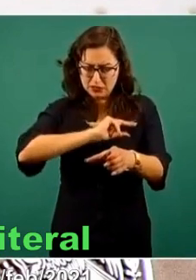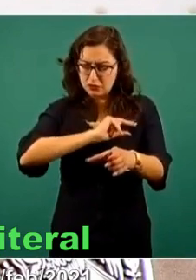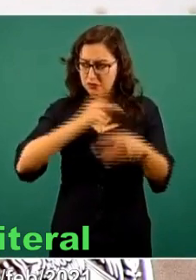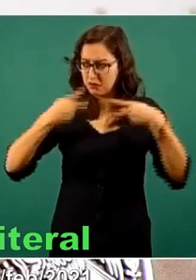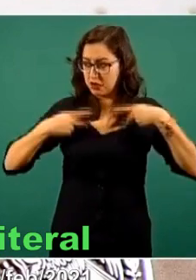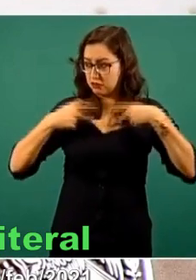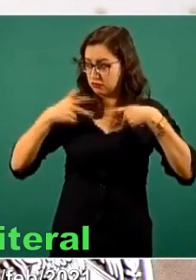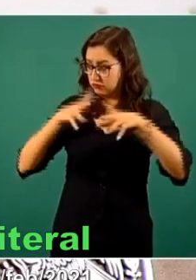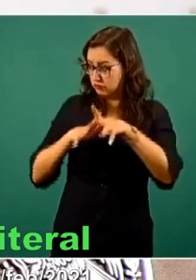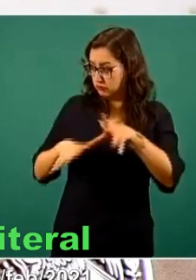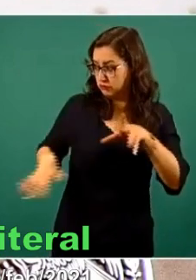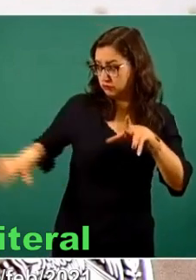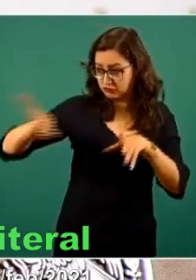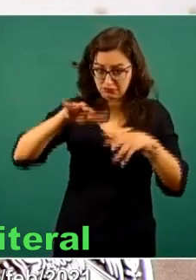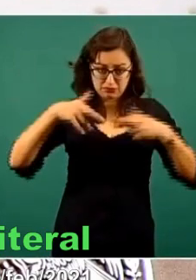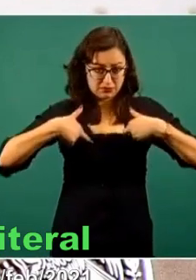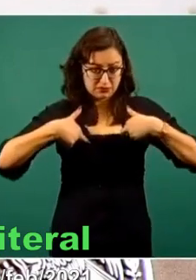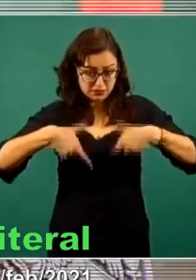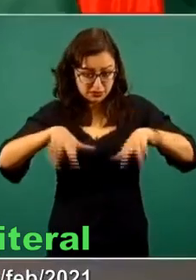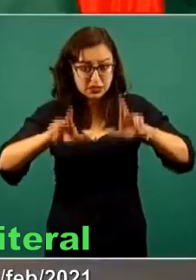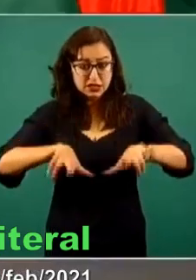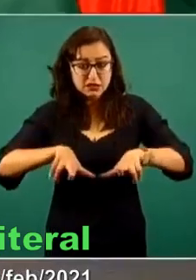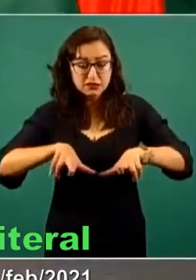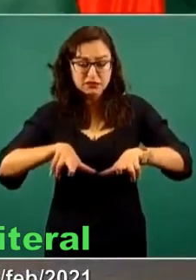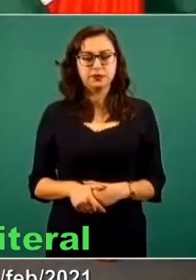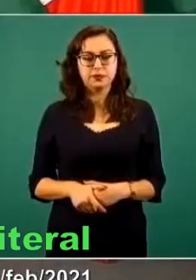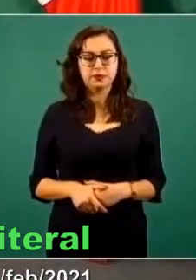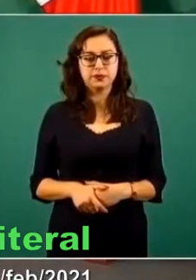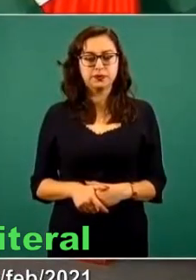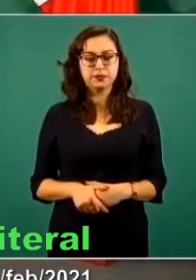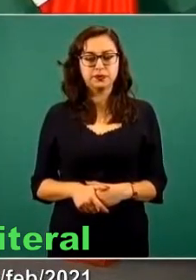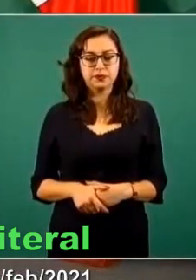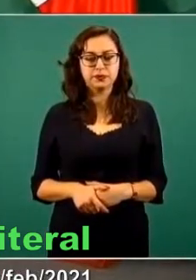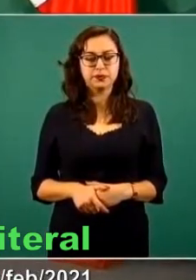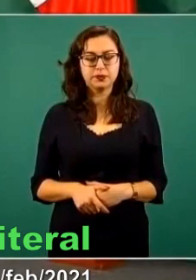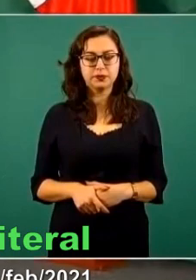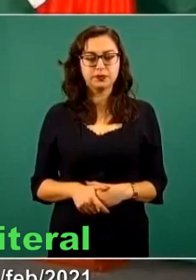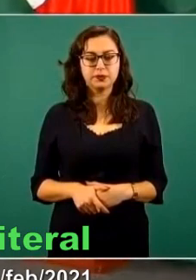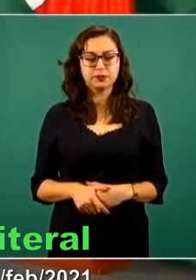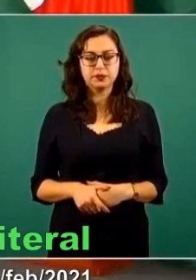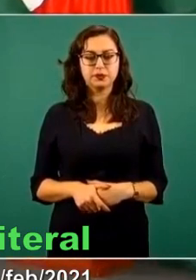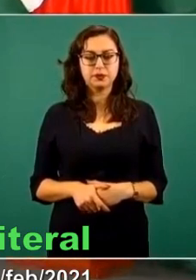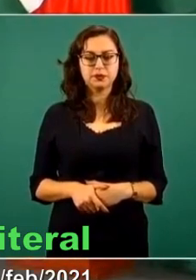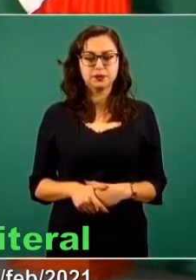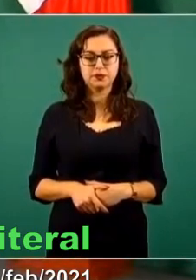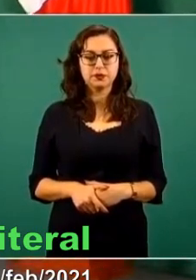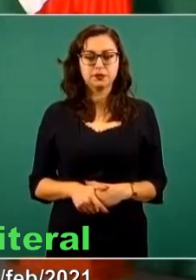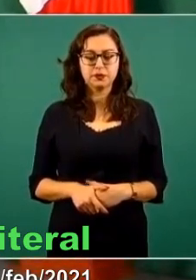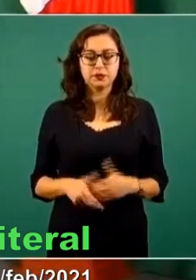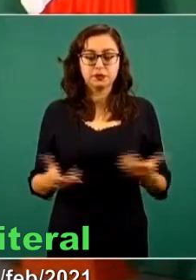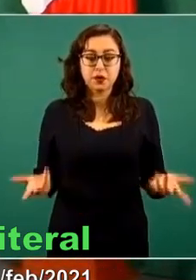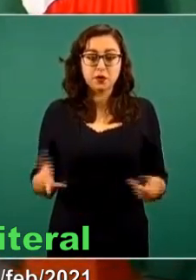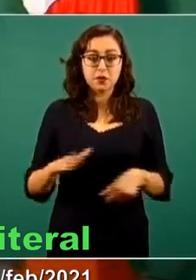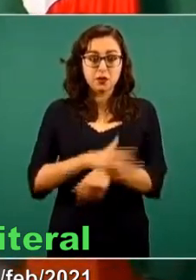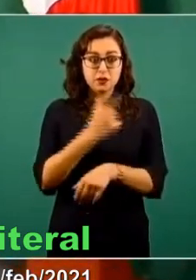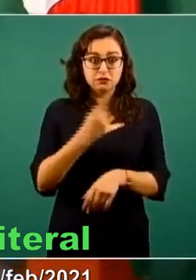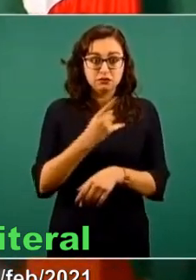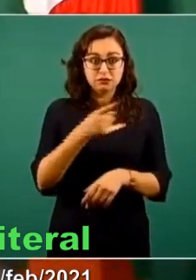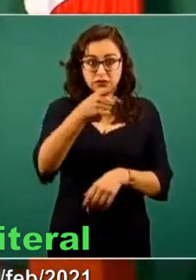de los ciudadanos, que no son gobiernos